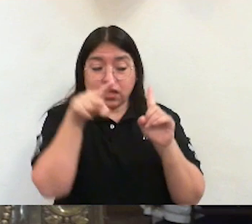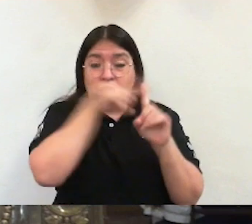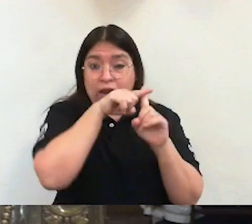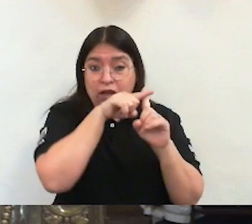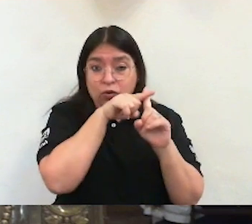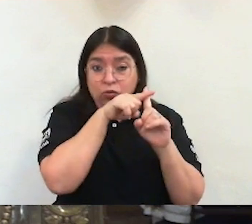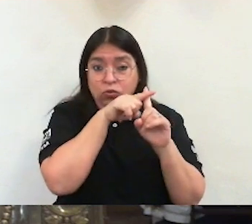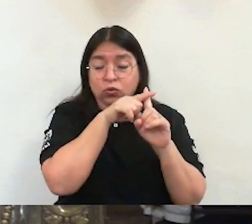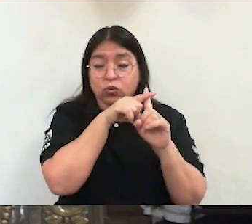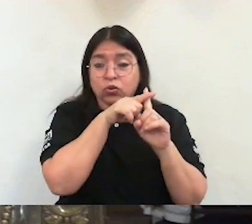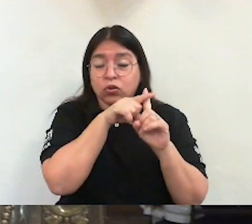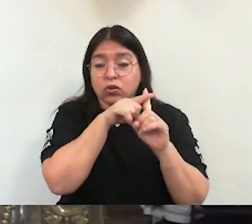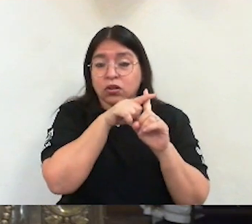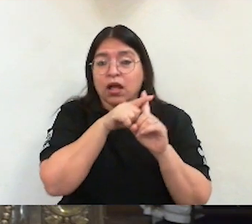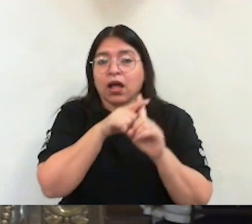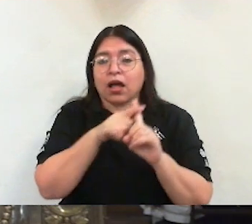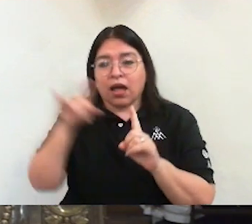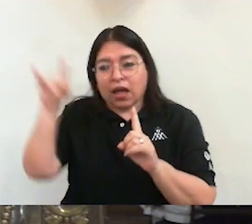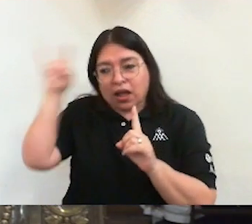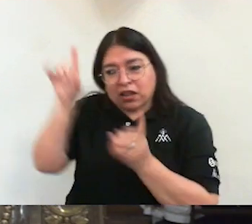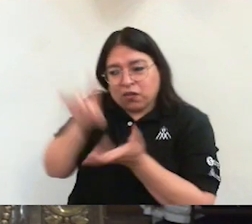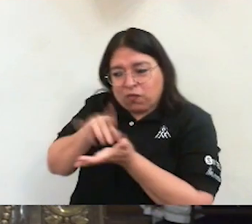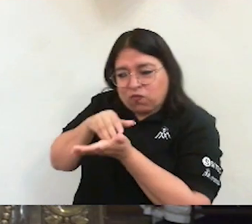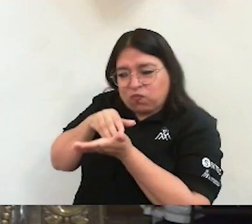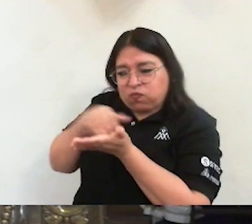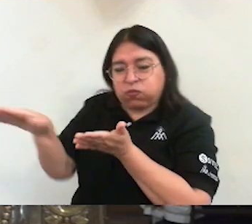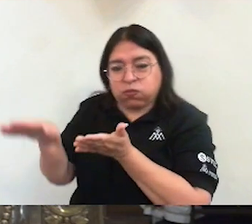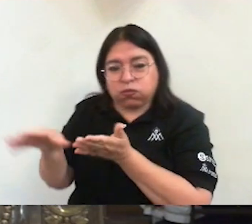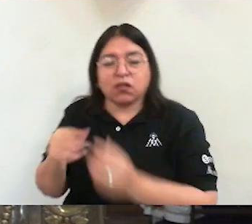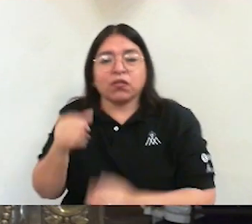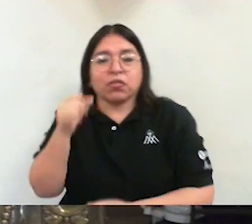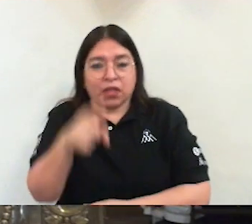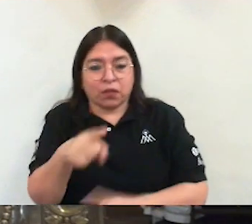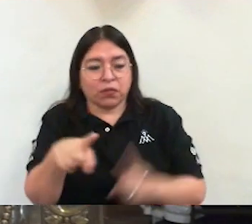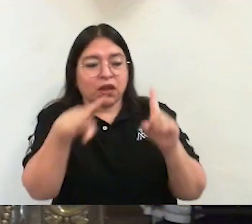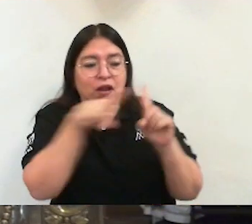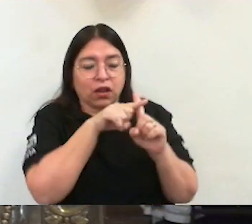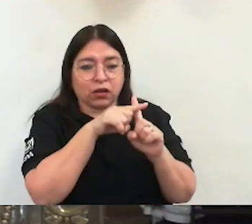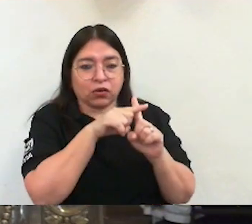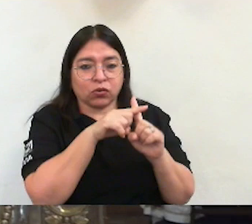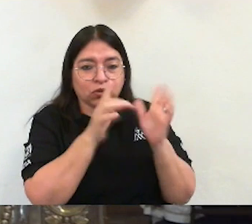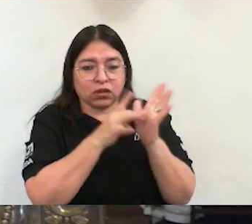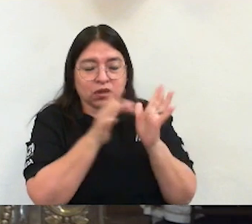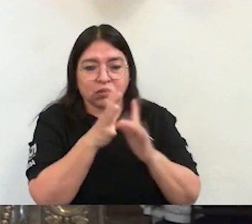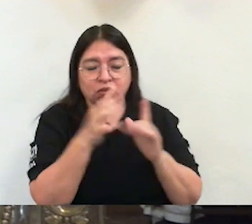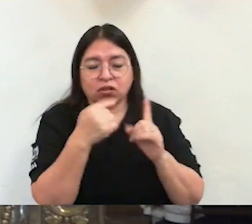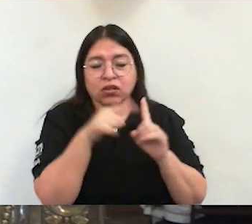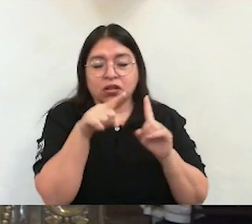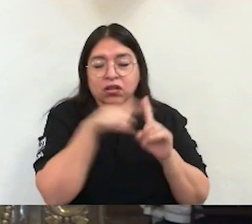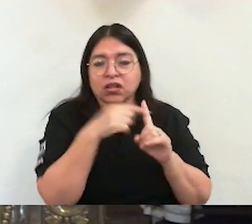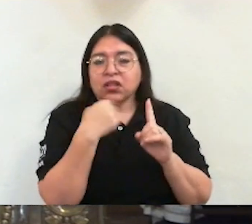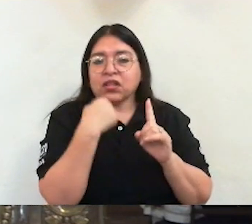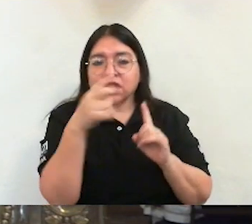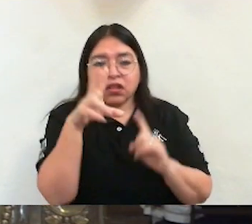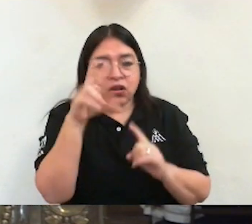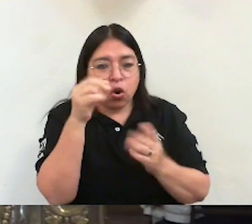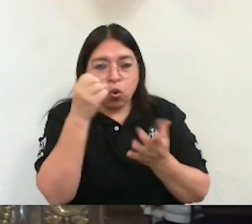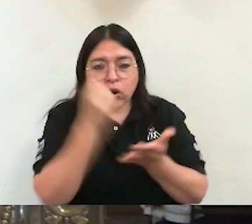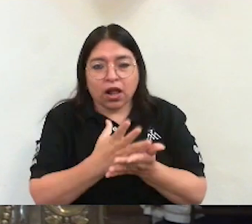la cruz, Cristo está diciendo, no sólo de pan vive el hombre,